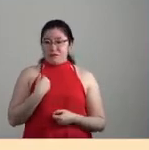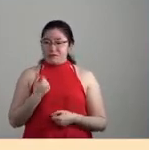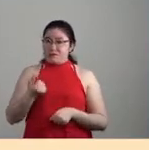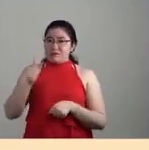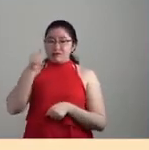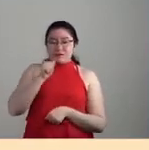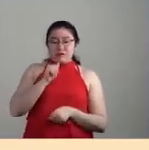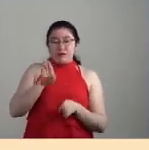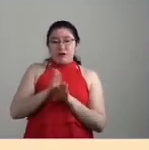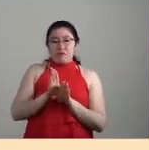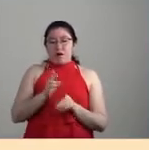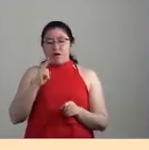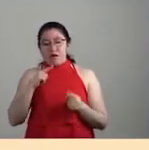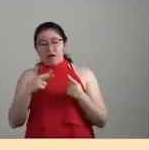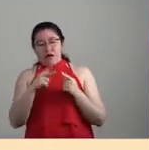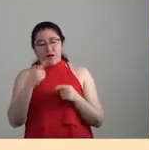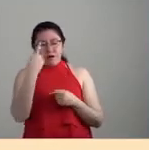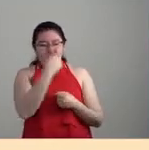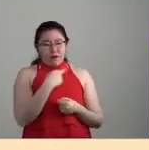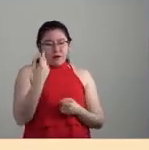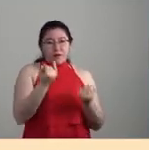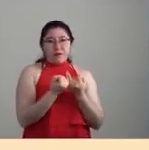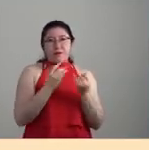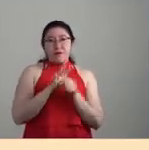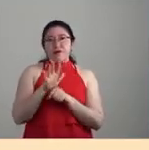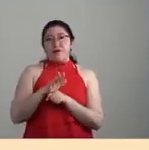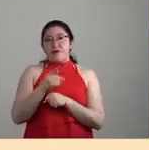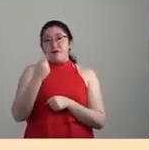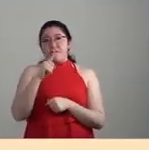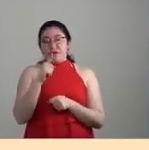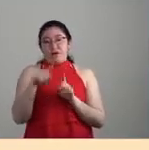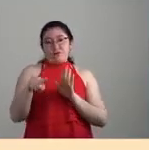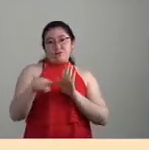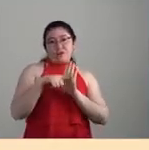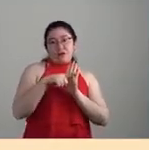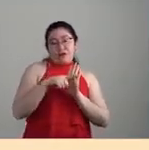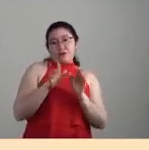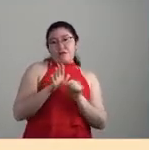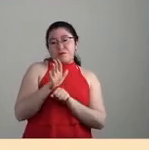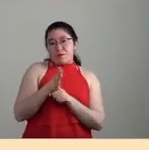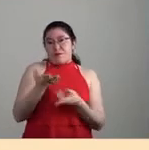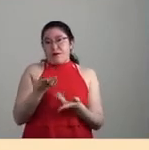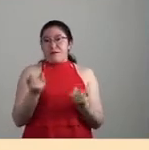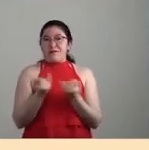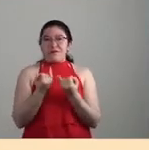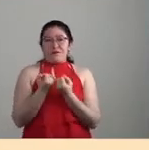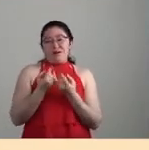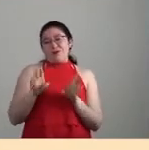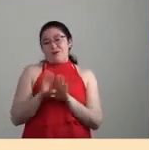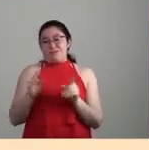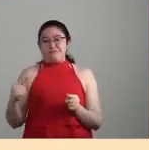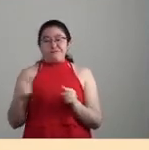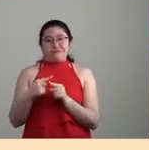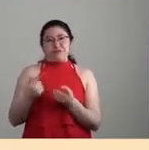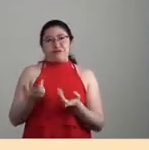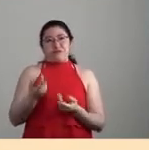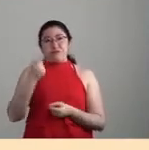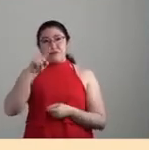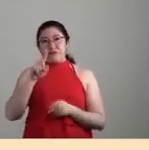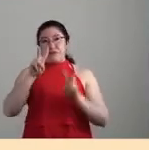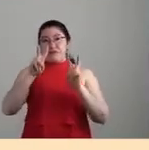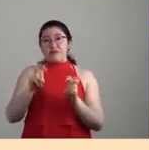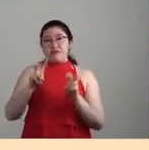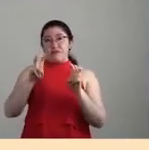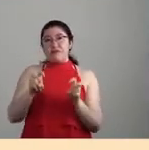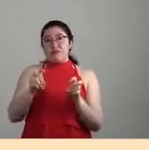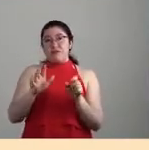interviniendo sobre ellas y muchas de ellas produciendo efectos de creéis negativos, adversos, de valor negativo que diría Moore en términos de lo que